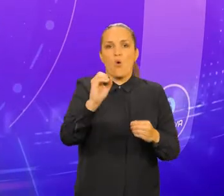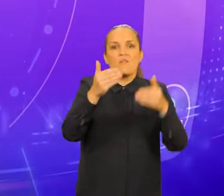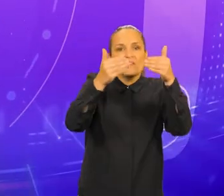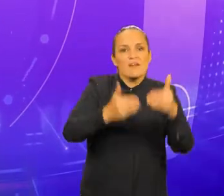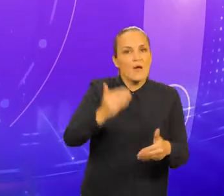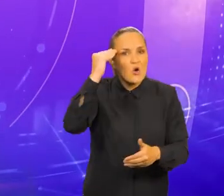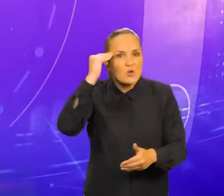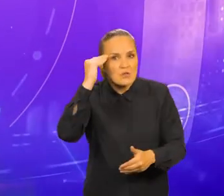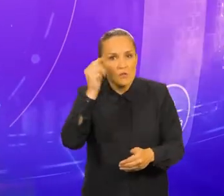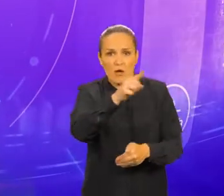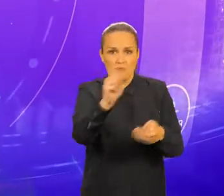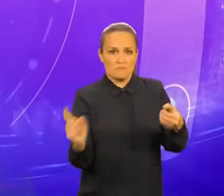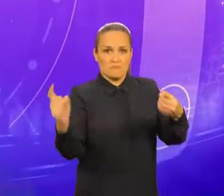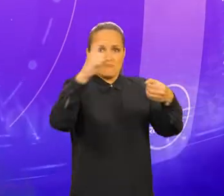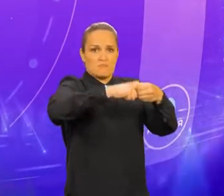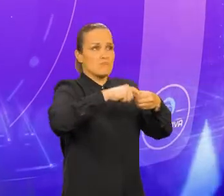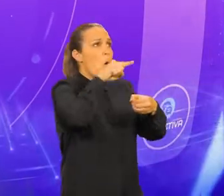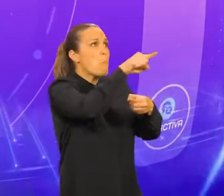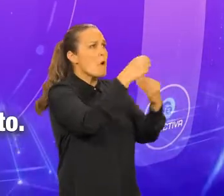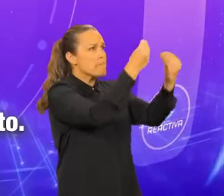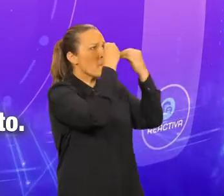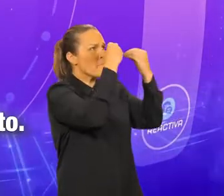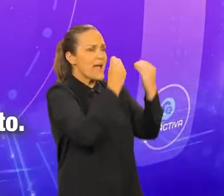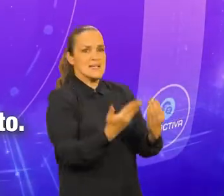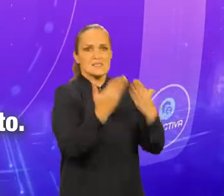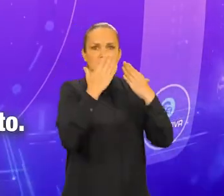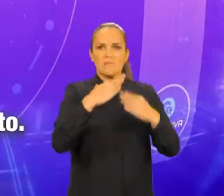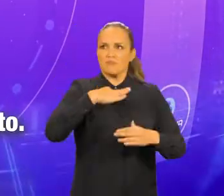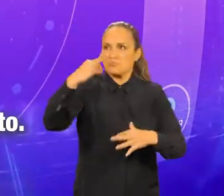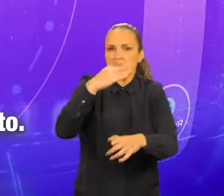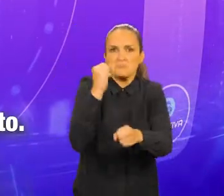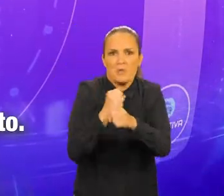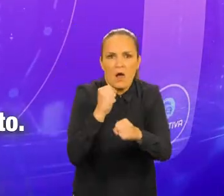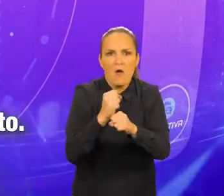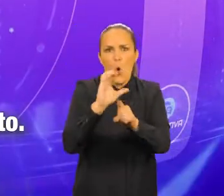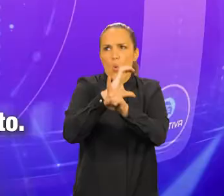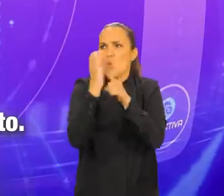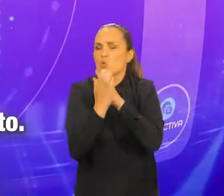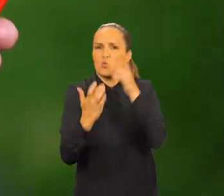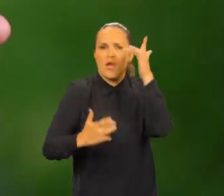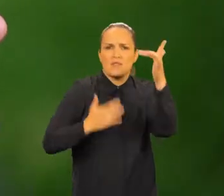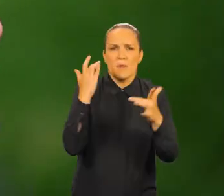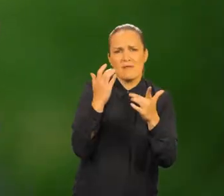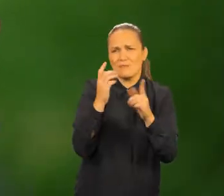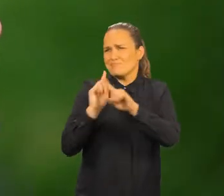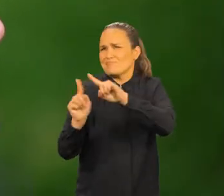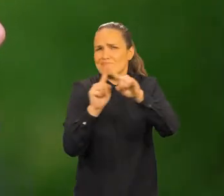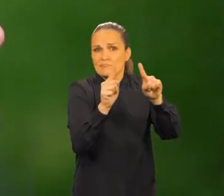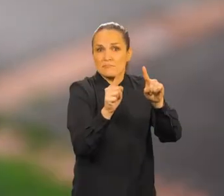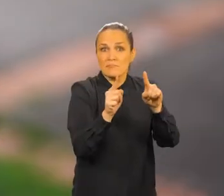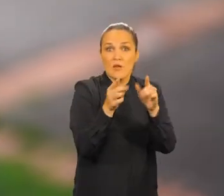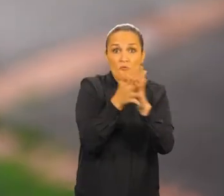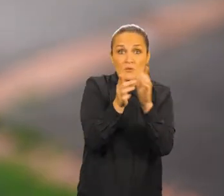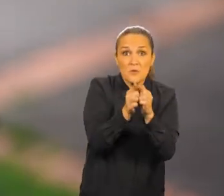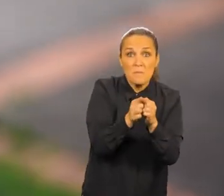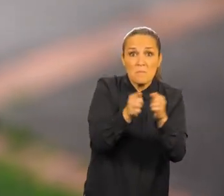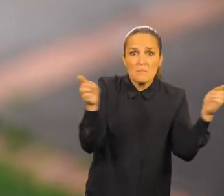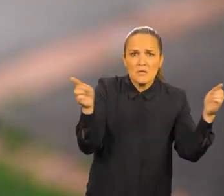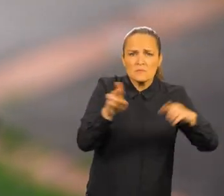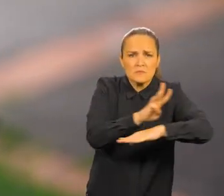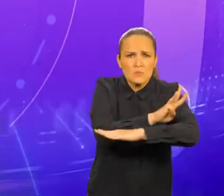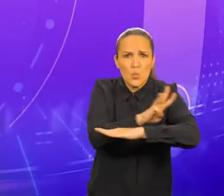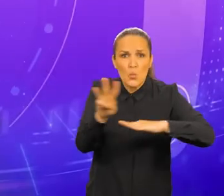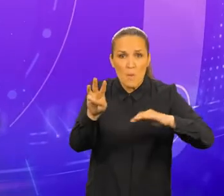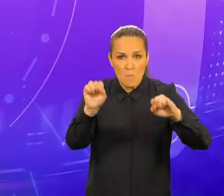garantiza acceso pleno a oportunidades laborales, educativas, culturales y de entretenimiento. Para más información pueden ingresar a